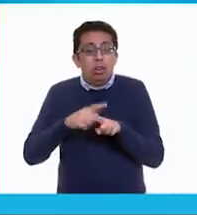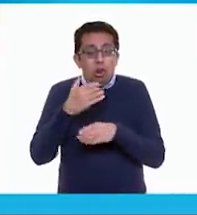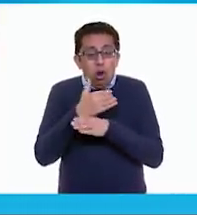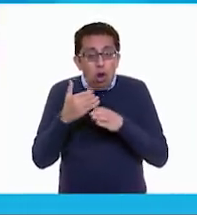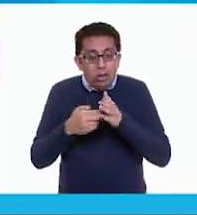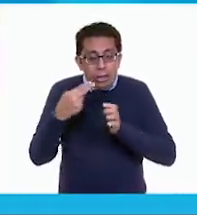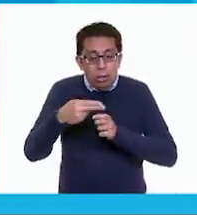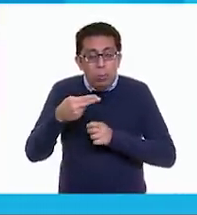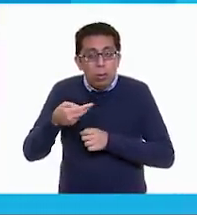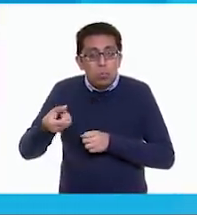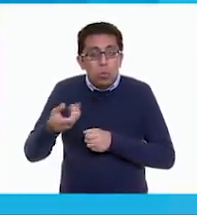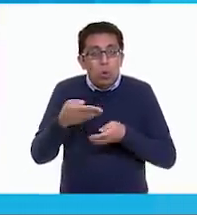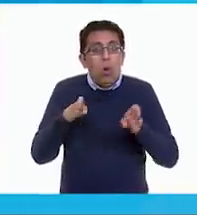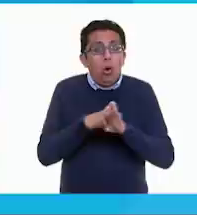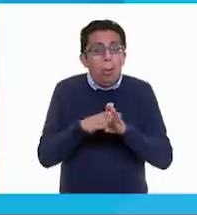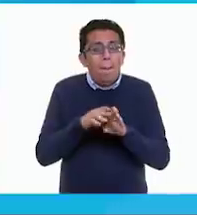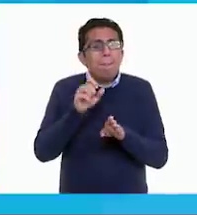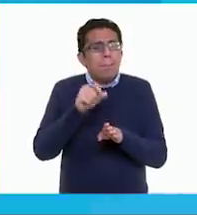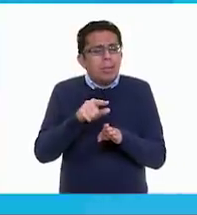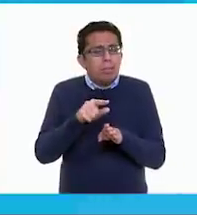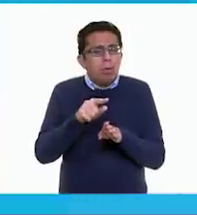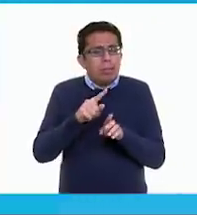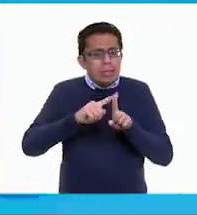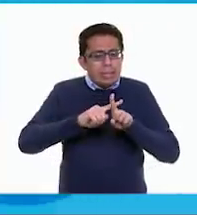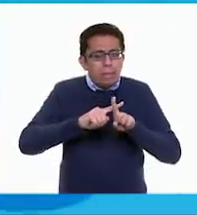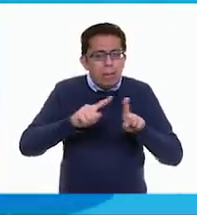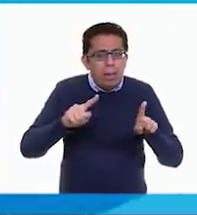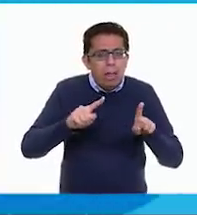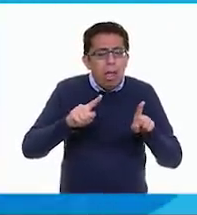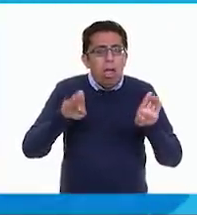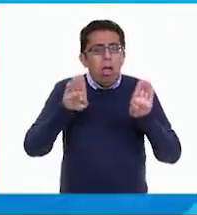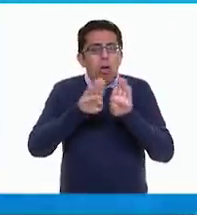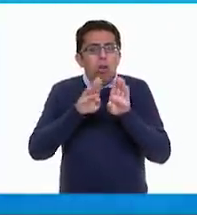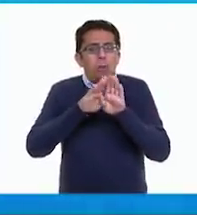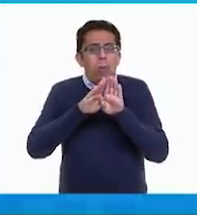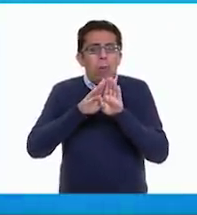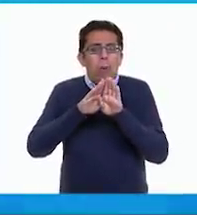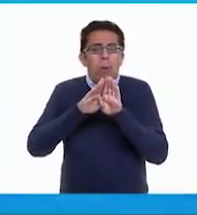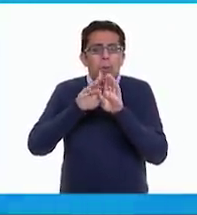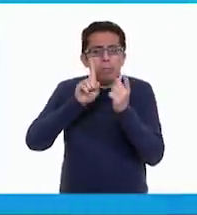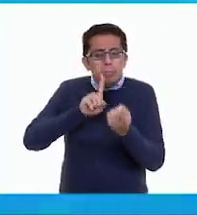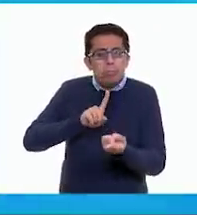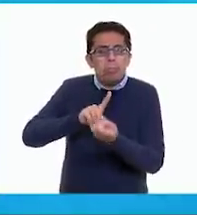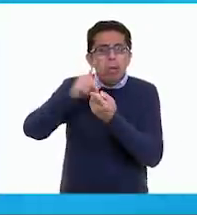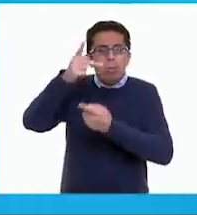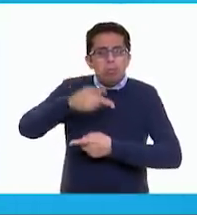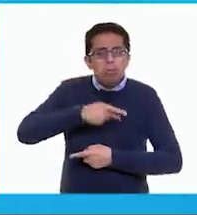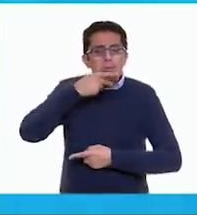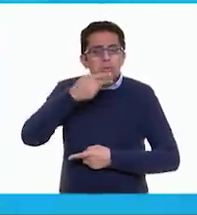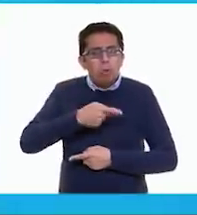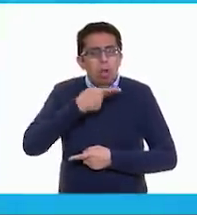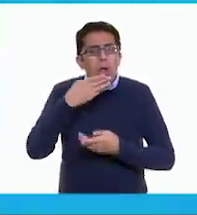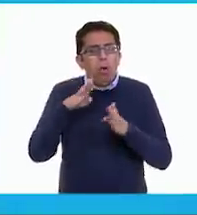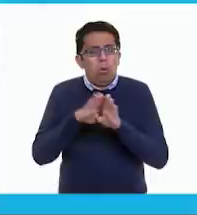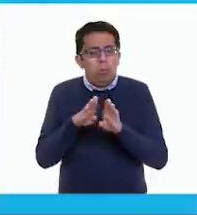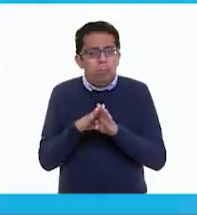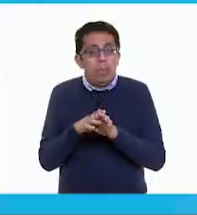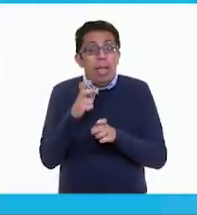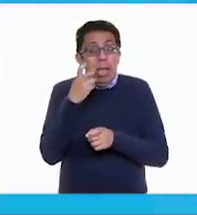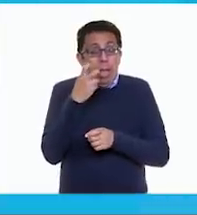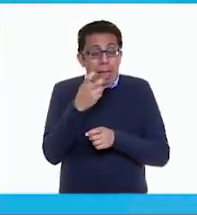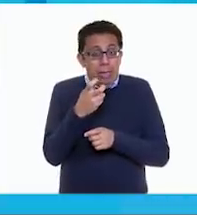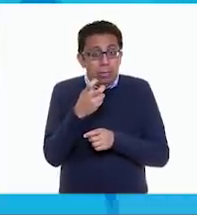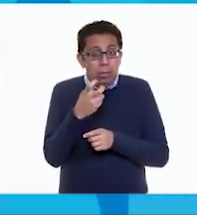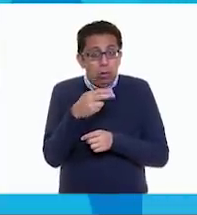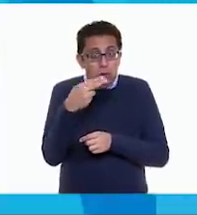otras veces en la forma de hablar con los demás. Es lo mismo, pero se